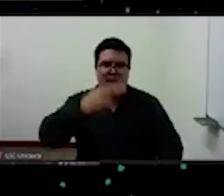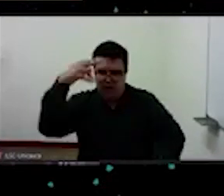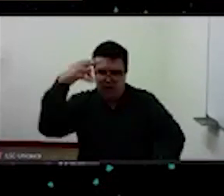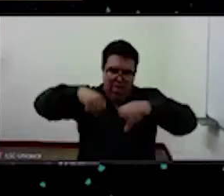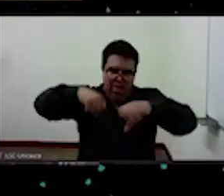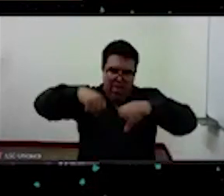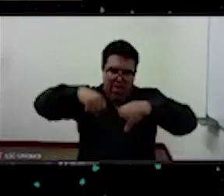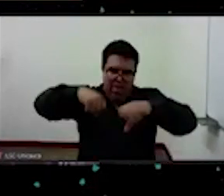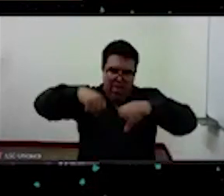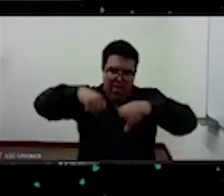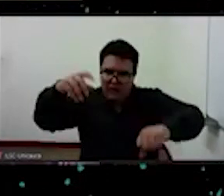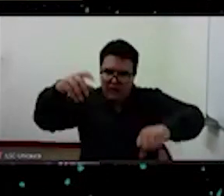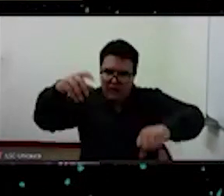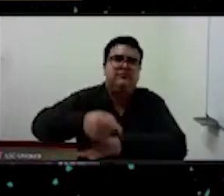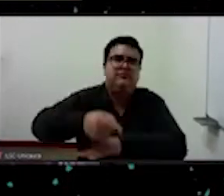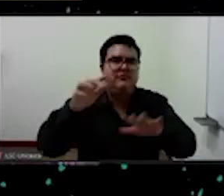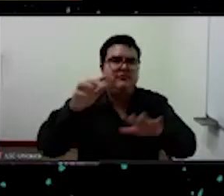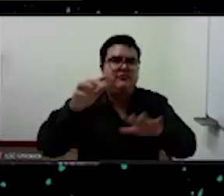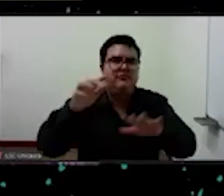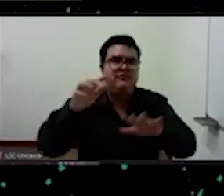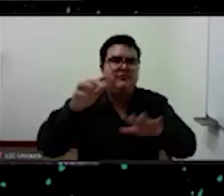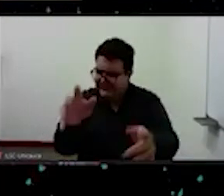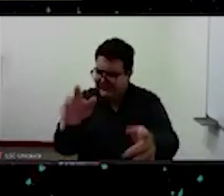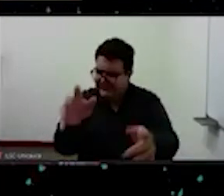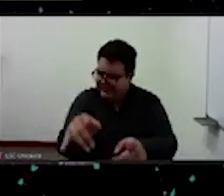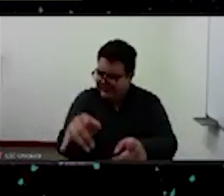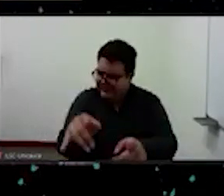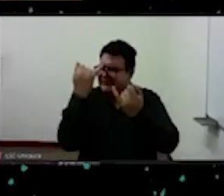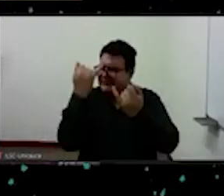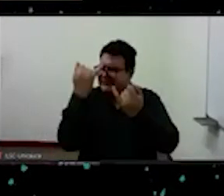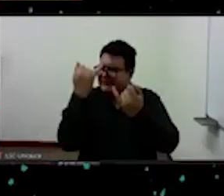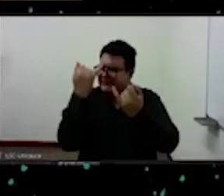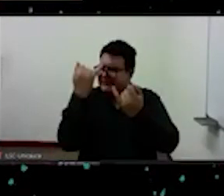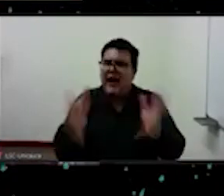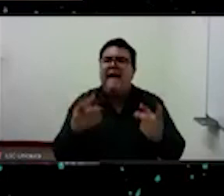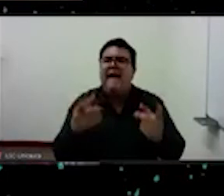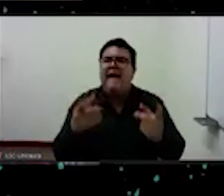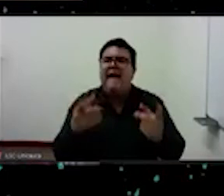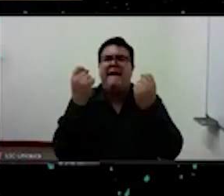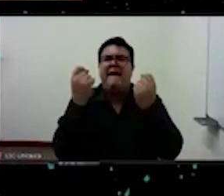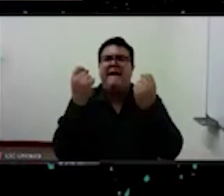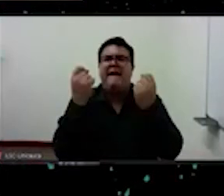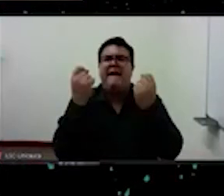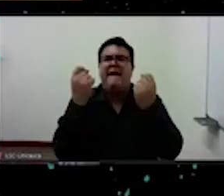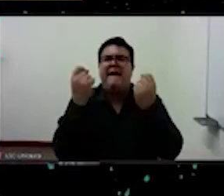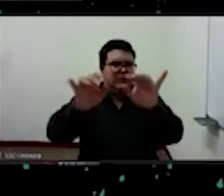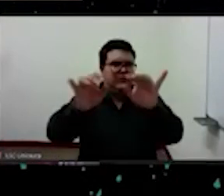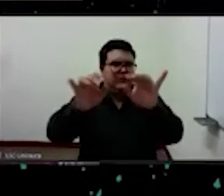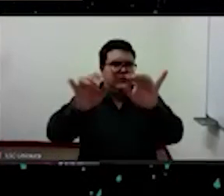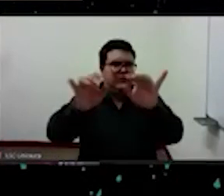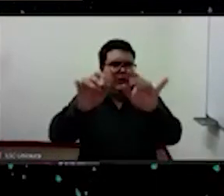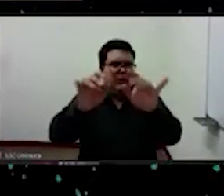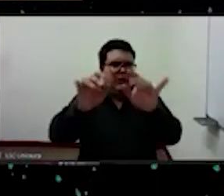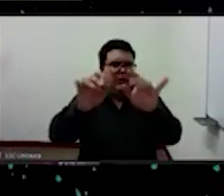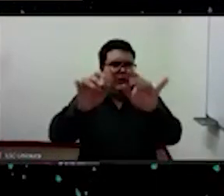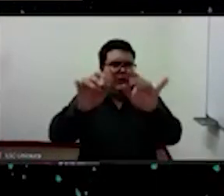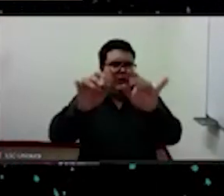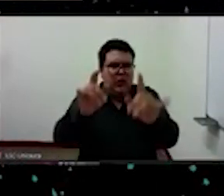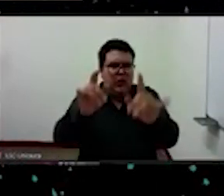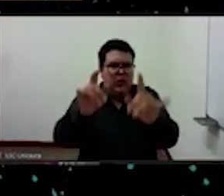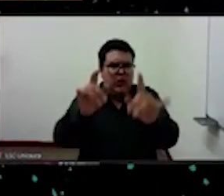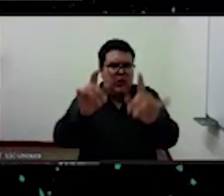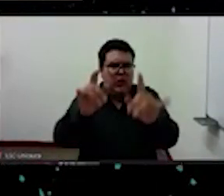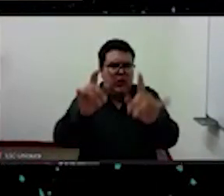una idea esencialmente religiosa de de ser la raza